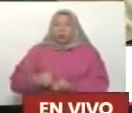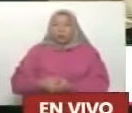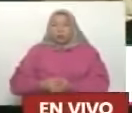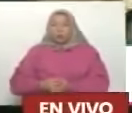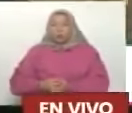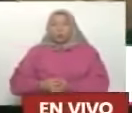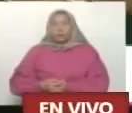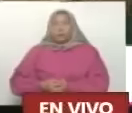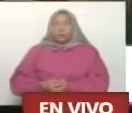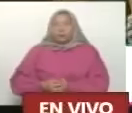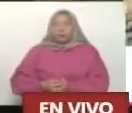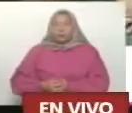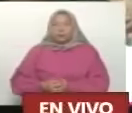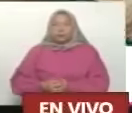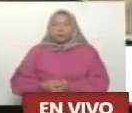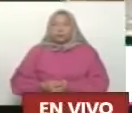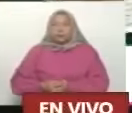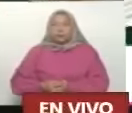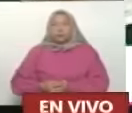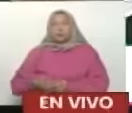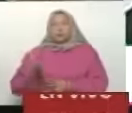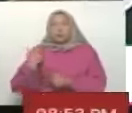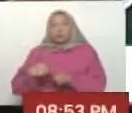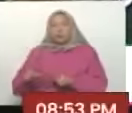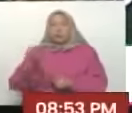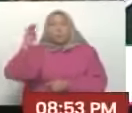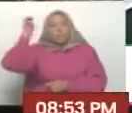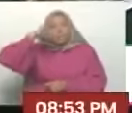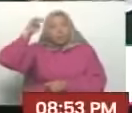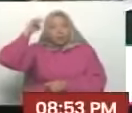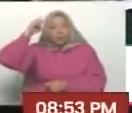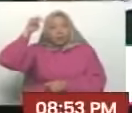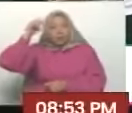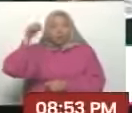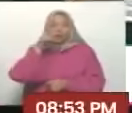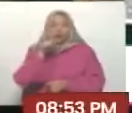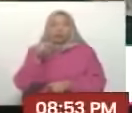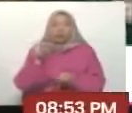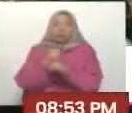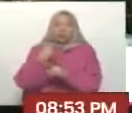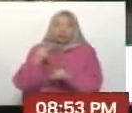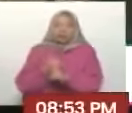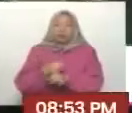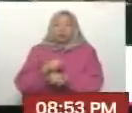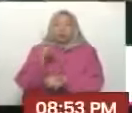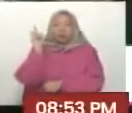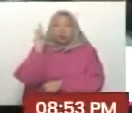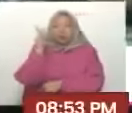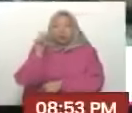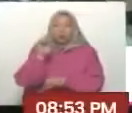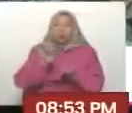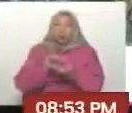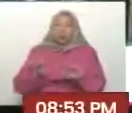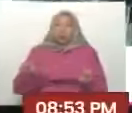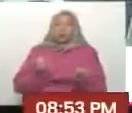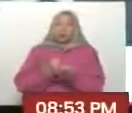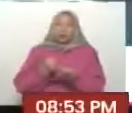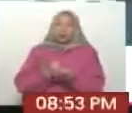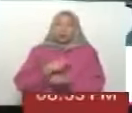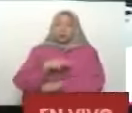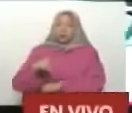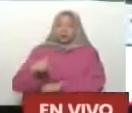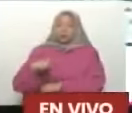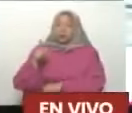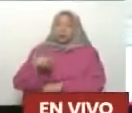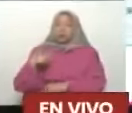Sí, presidente. Bueno, y lleva el nombre de una maestra que inició sus labores en esta institución educativa. Yo quisiera